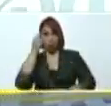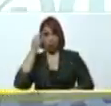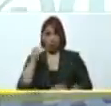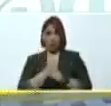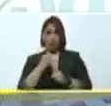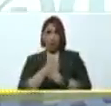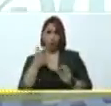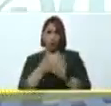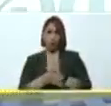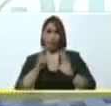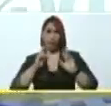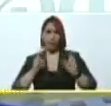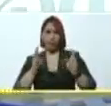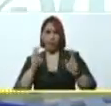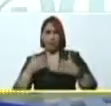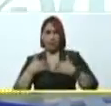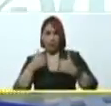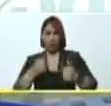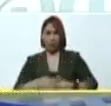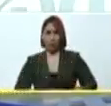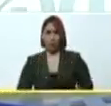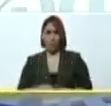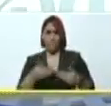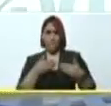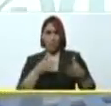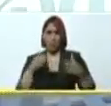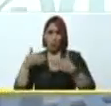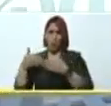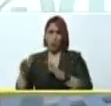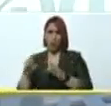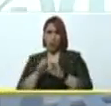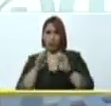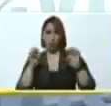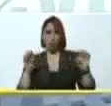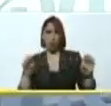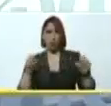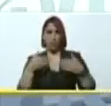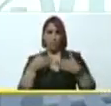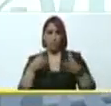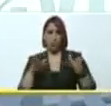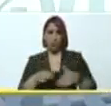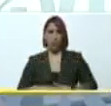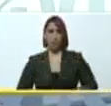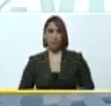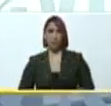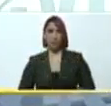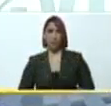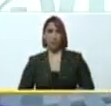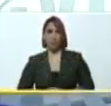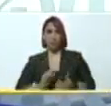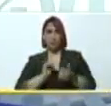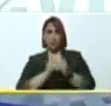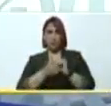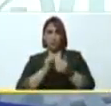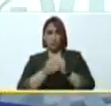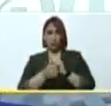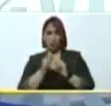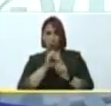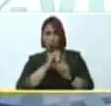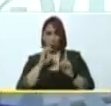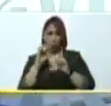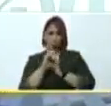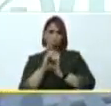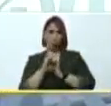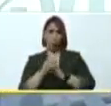los temas de la salud pública, de la educación pública, del deporte, de la cultura,